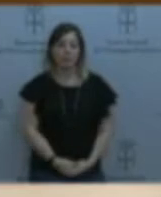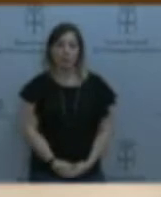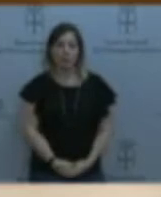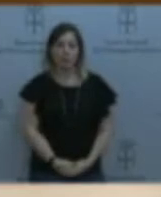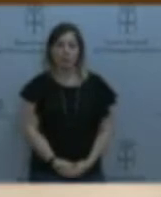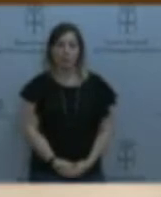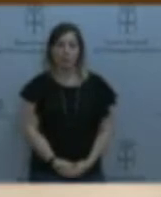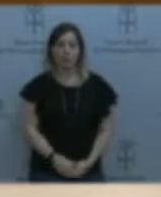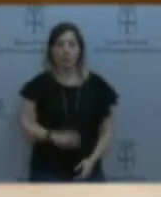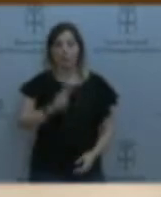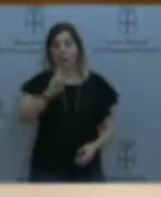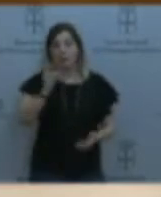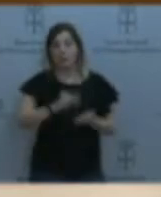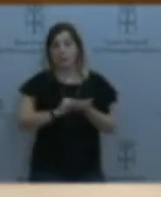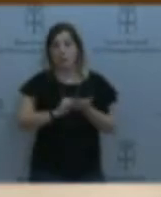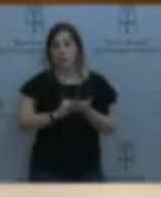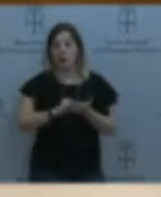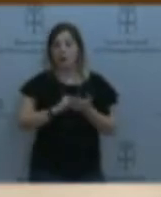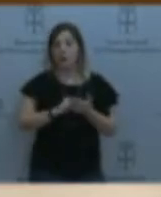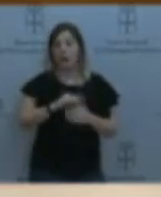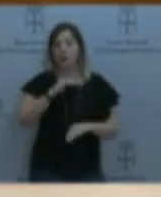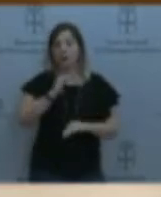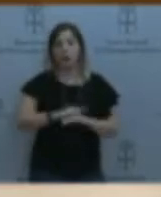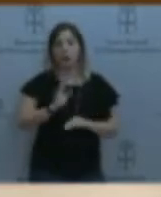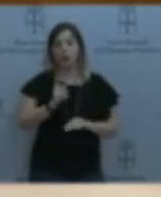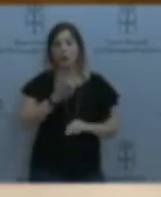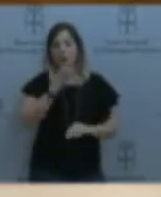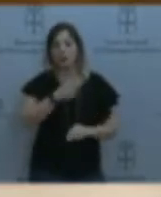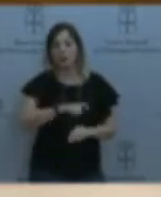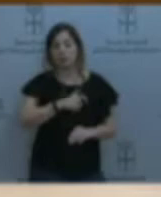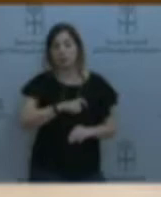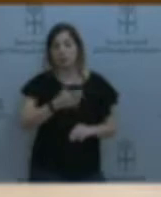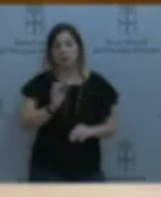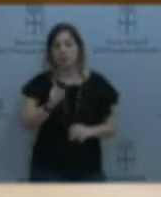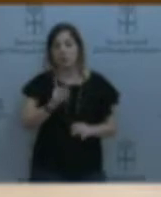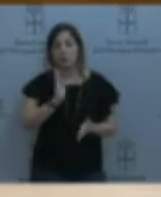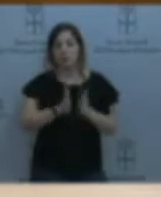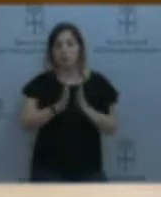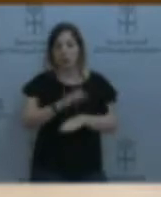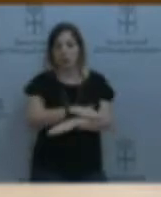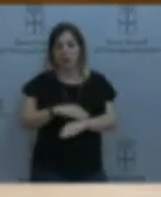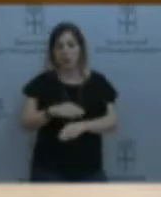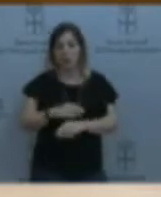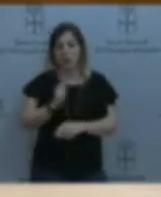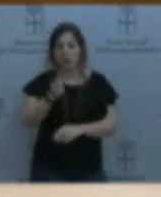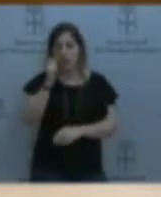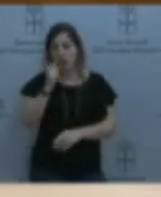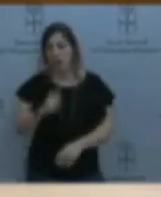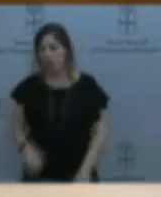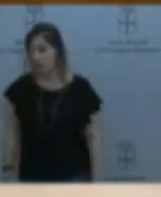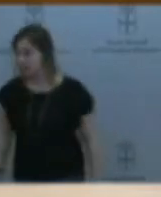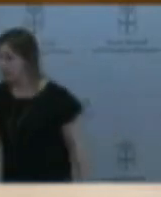veces a esa intervención del Ministerio Fiscal. Menores que llevan casi cuatro meses sin